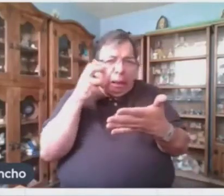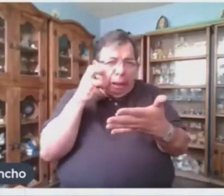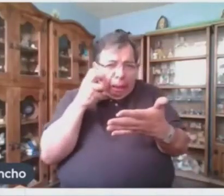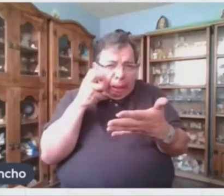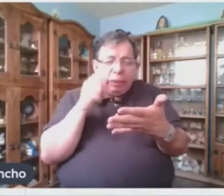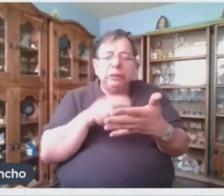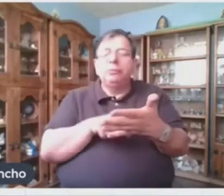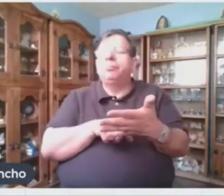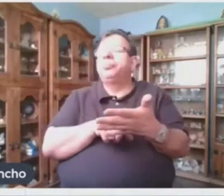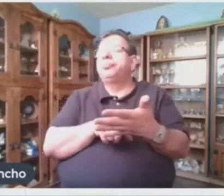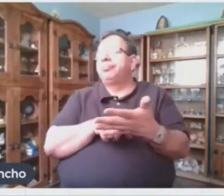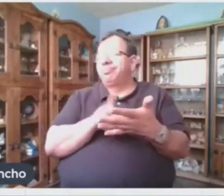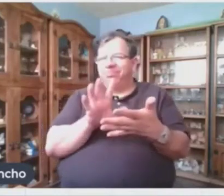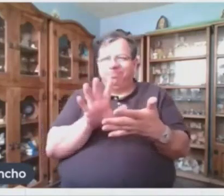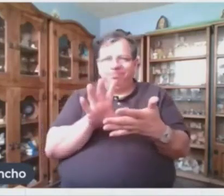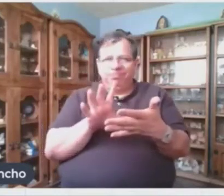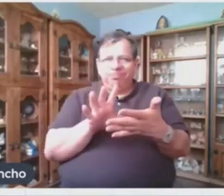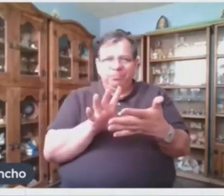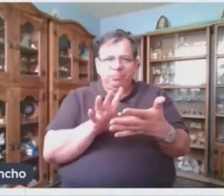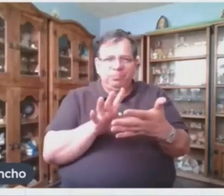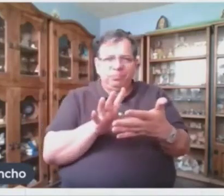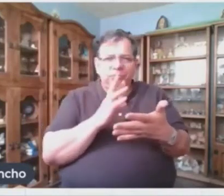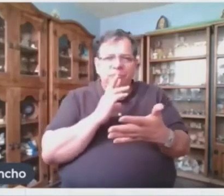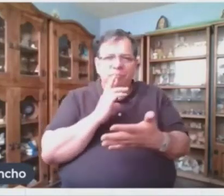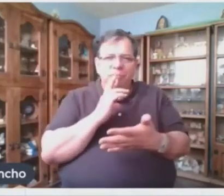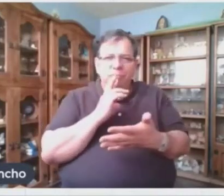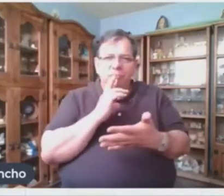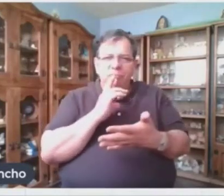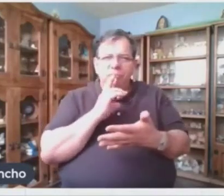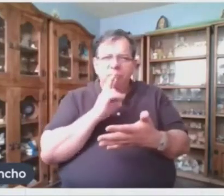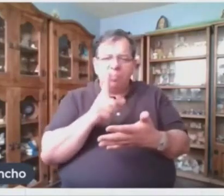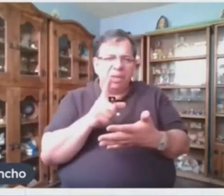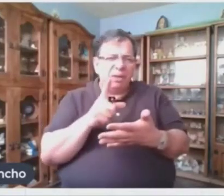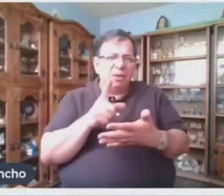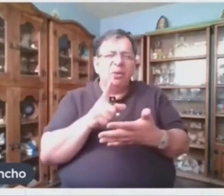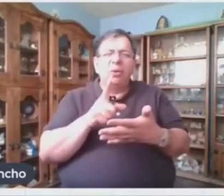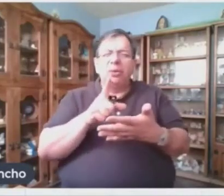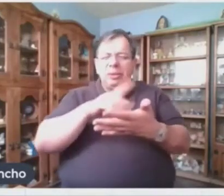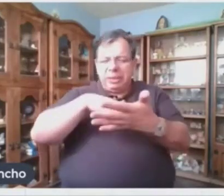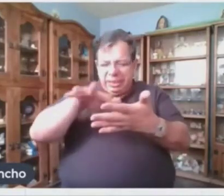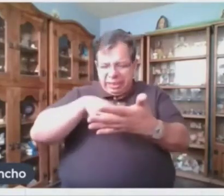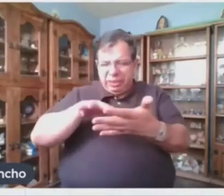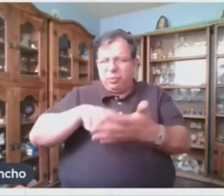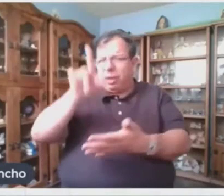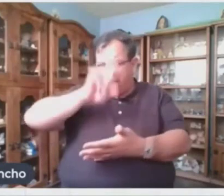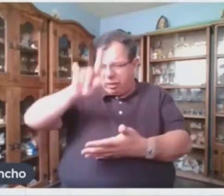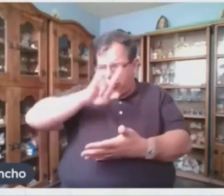Pero yo creo que mejor, prefiero que me recomiendes alguna lectura. Cualquier cosa es buena para empezar.